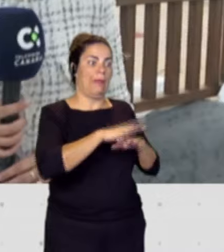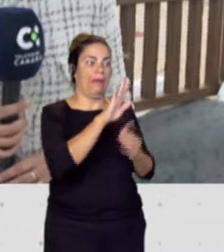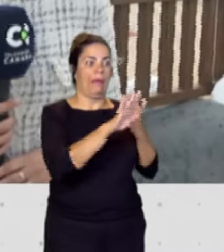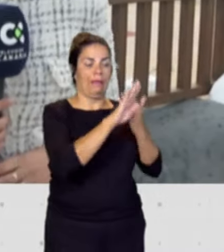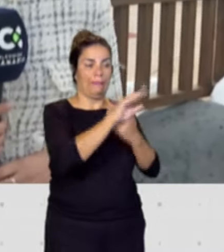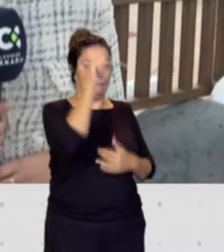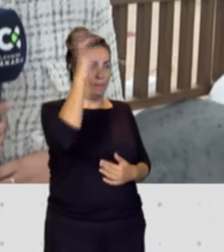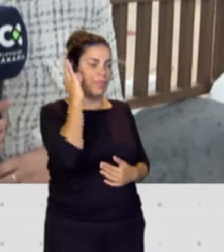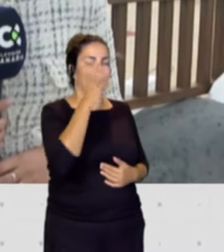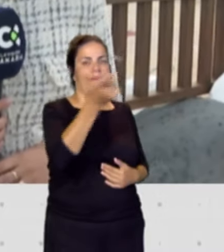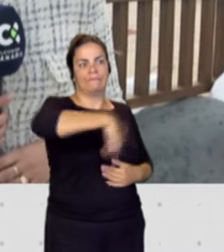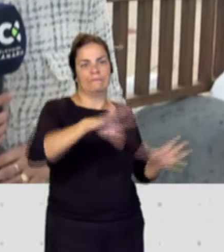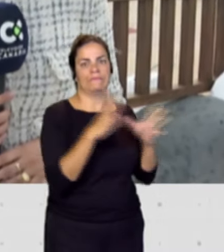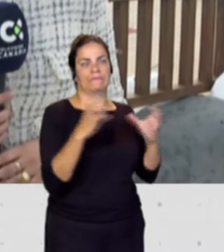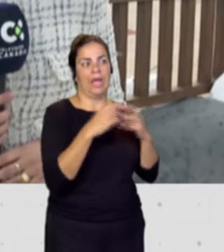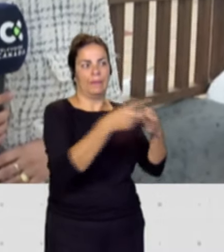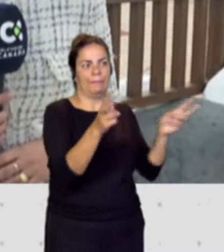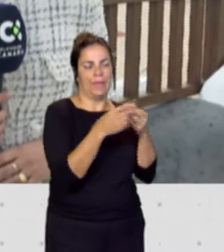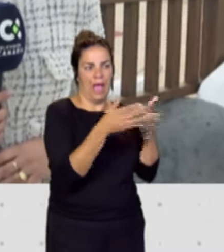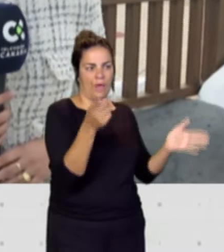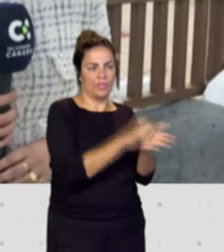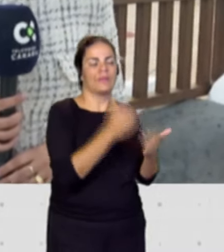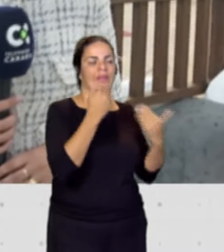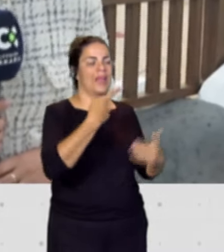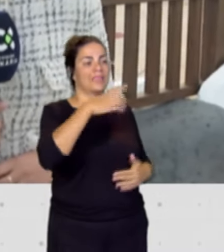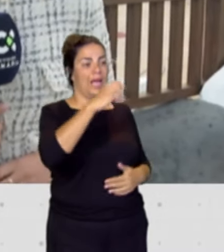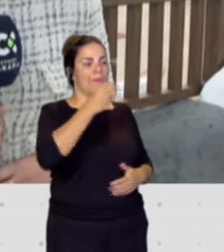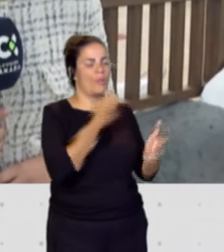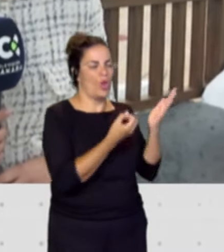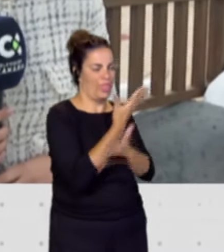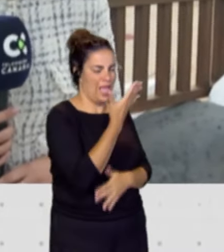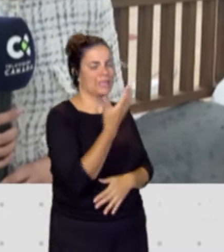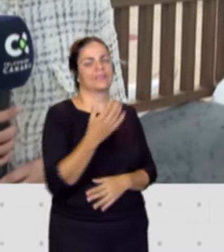vecinas que esperan con ansia que se abran esas instalaciones. Gracias, Gemma. Buenos días.